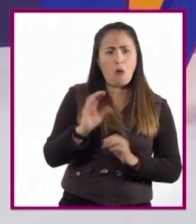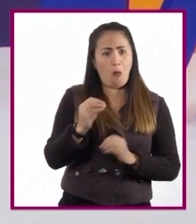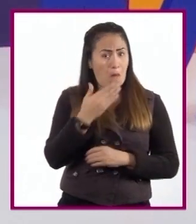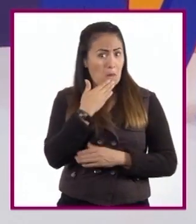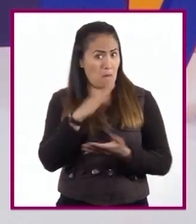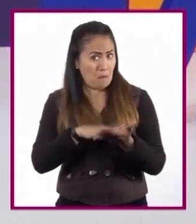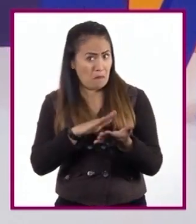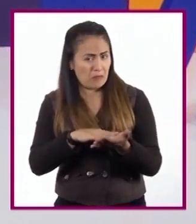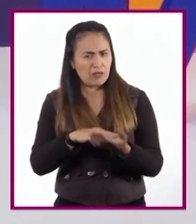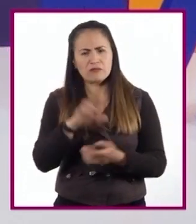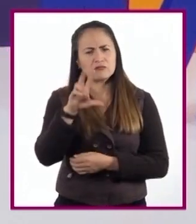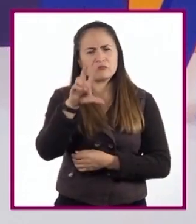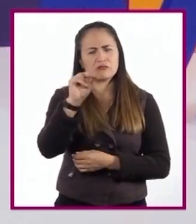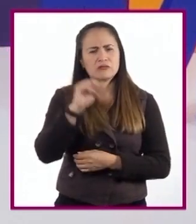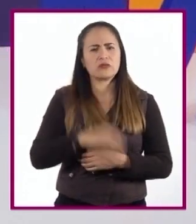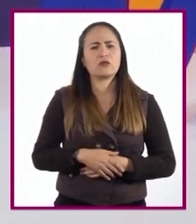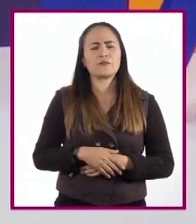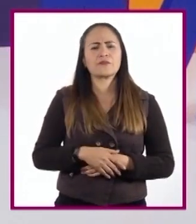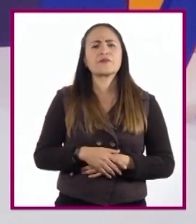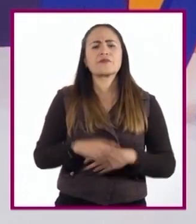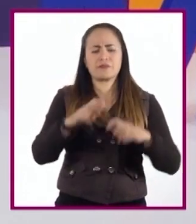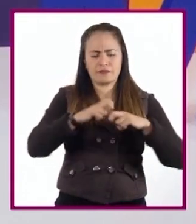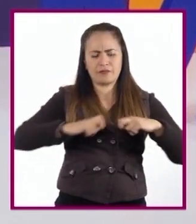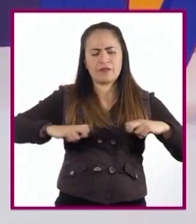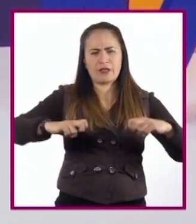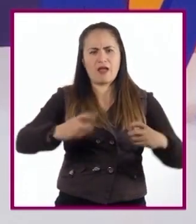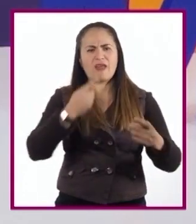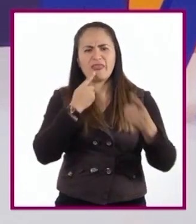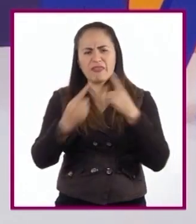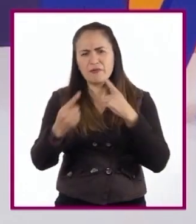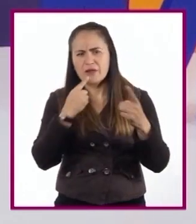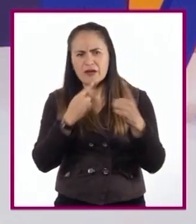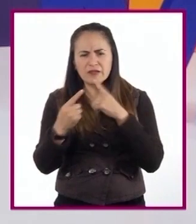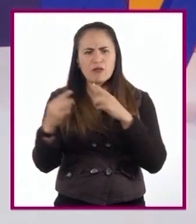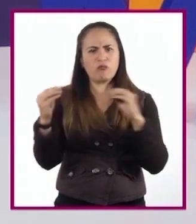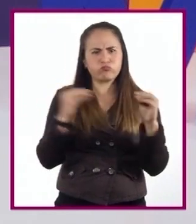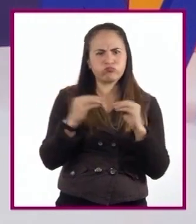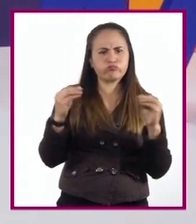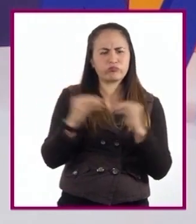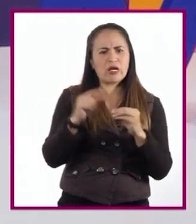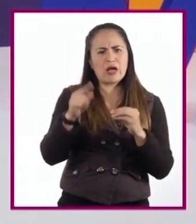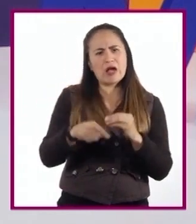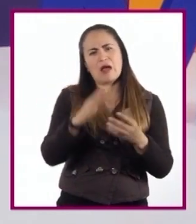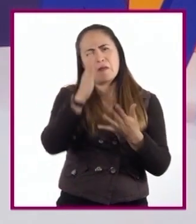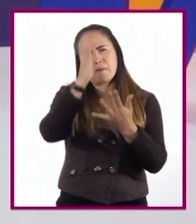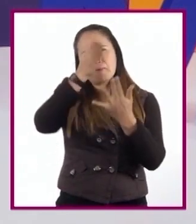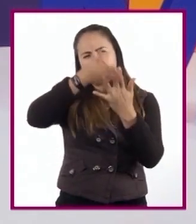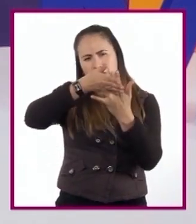parte de la misión de los debates es llegar a un consenso o punto medio del asunto en cuestión.